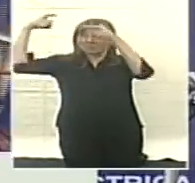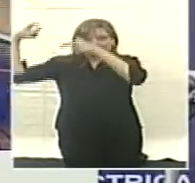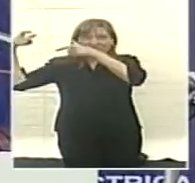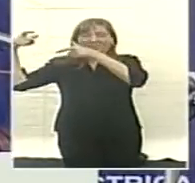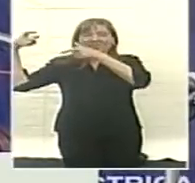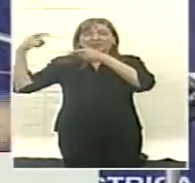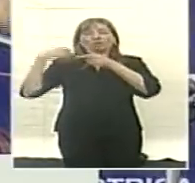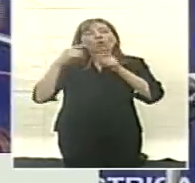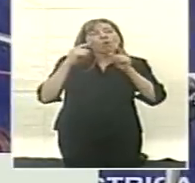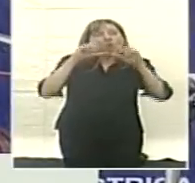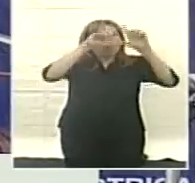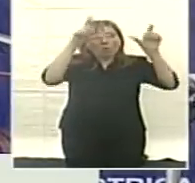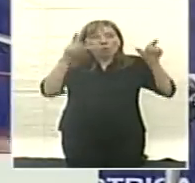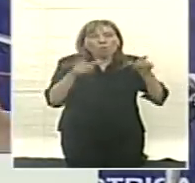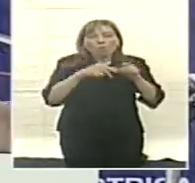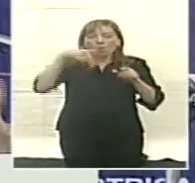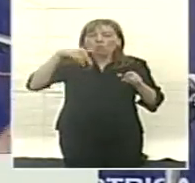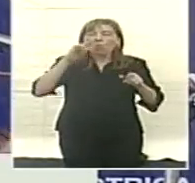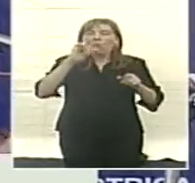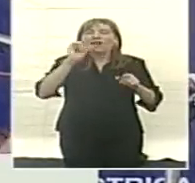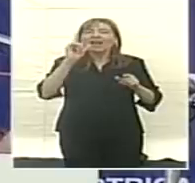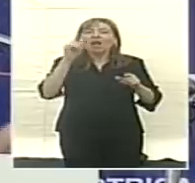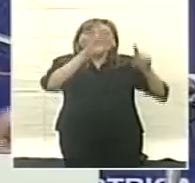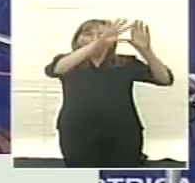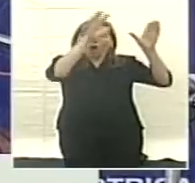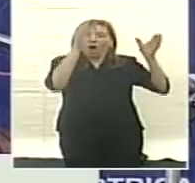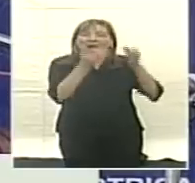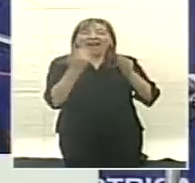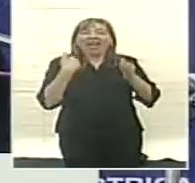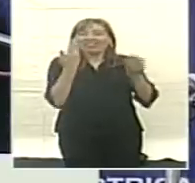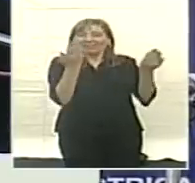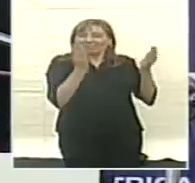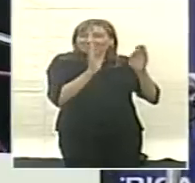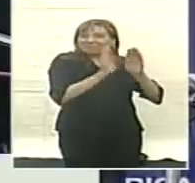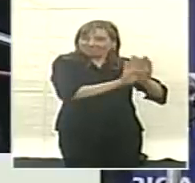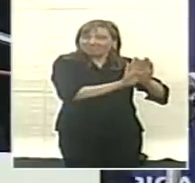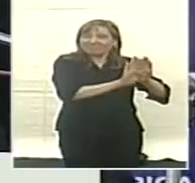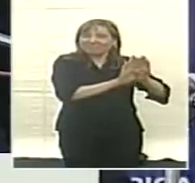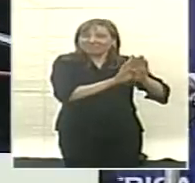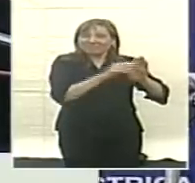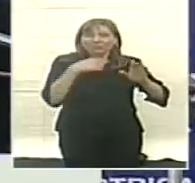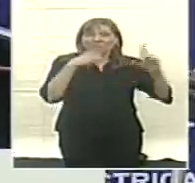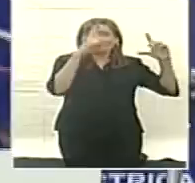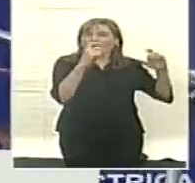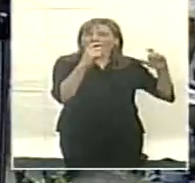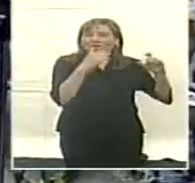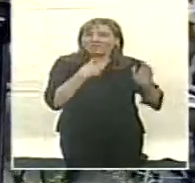mando bien por uno de los agujeros del núcleo, porque era el momento antes de cerrarlo. Y la verdad que